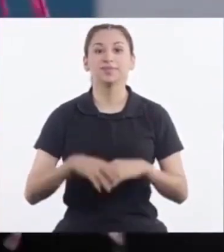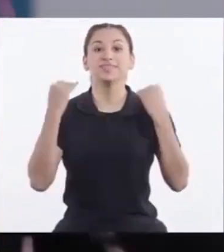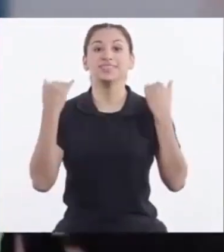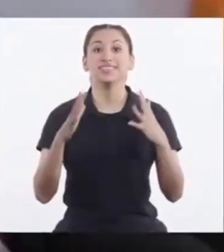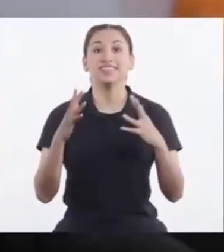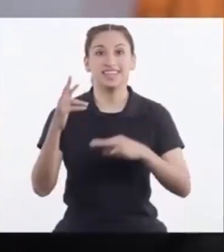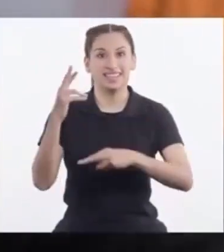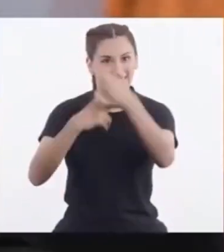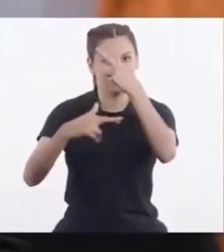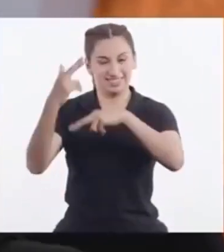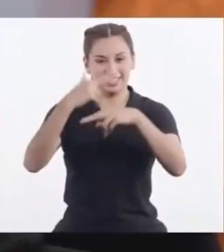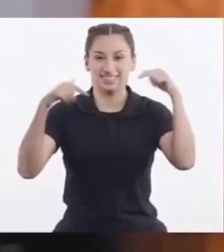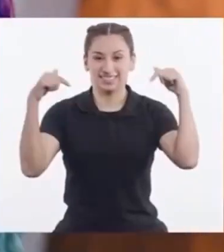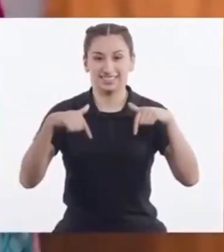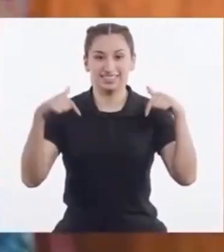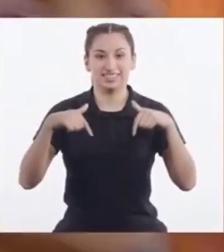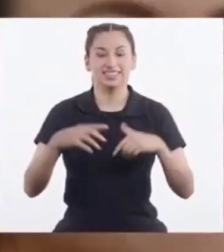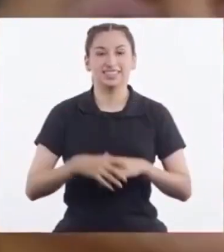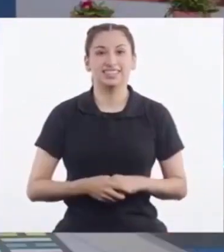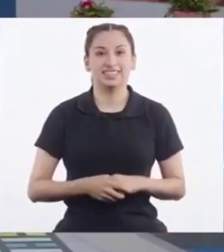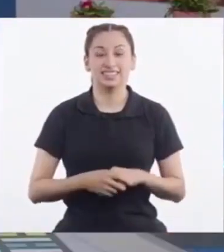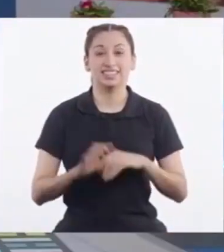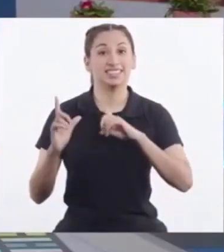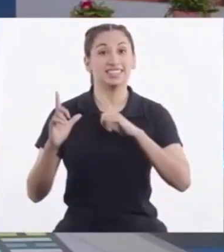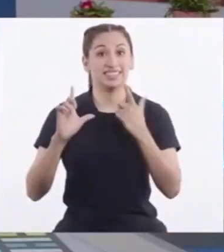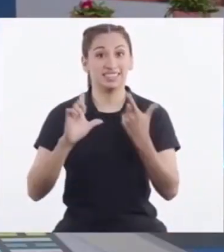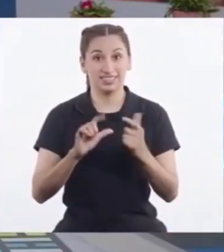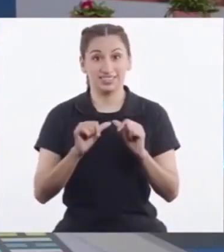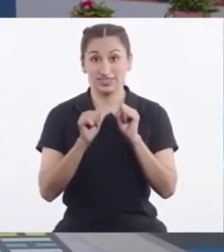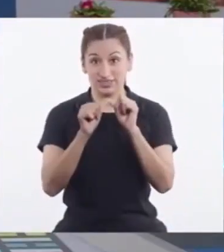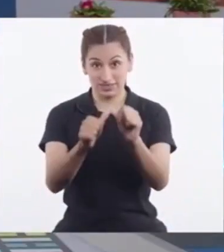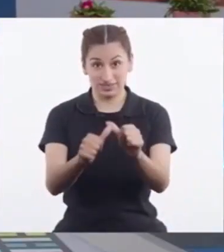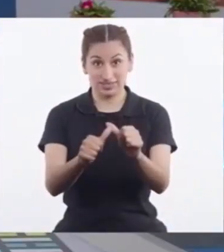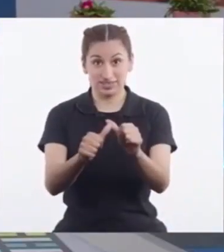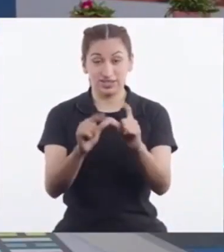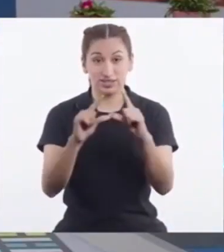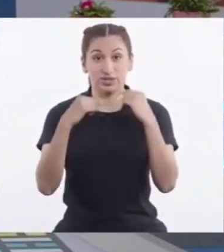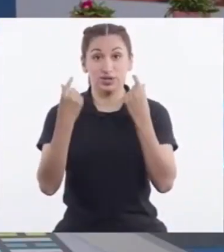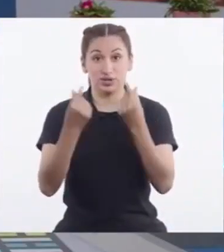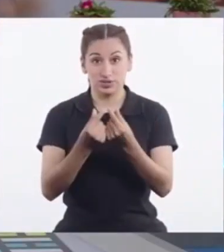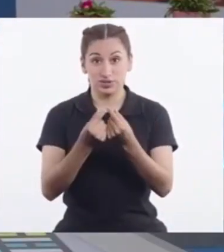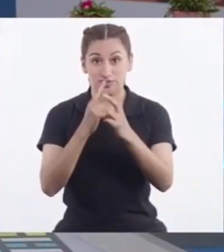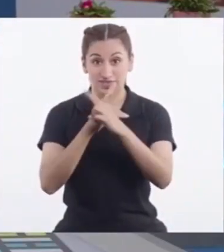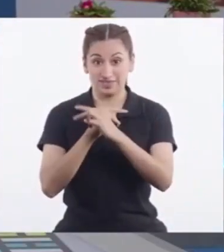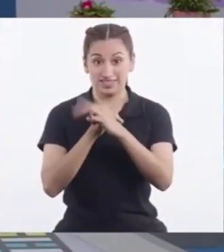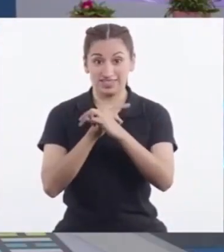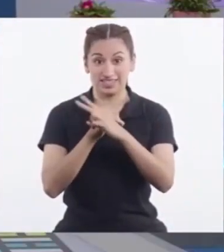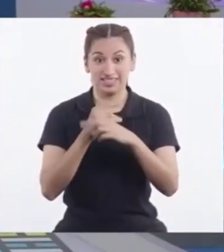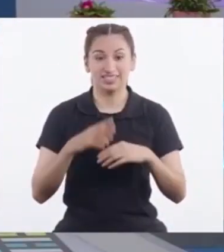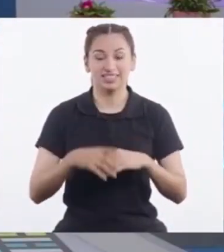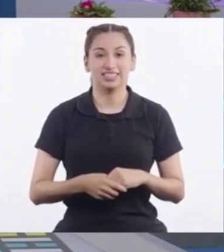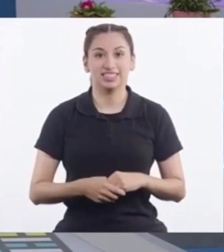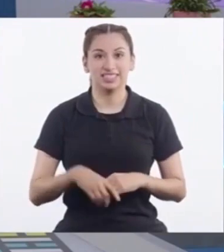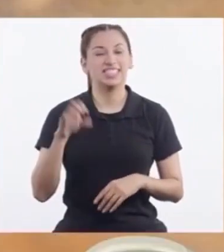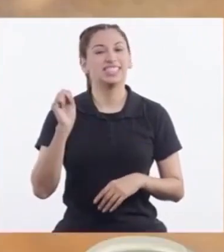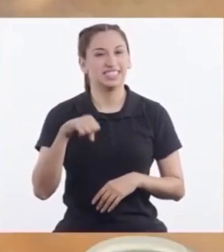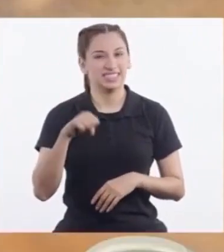Ya estamos de regreso ¿Listos para continuar Equipo Vizcacha?